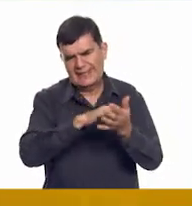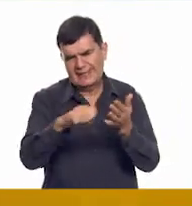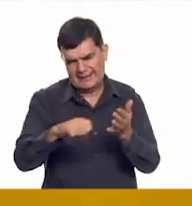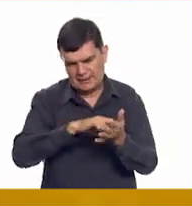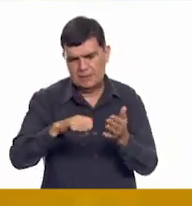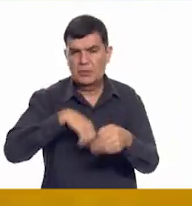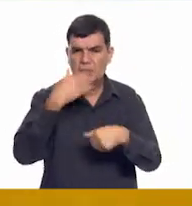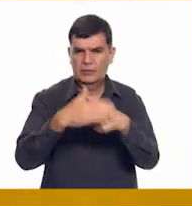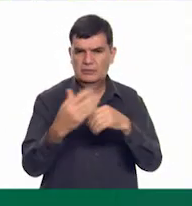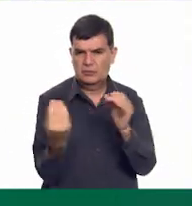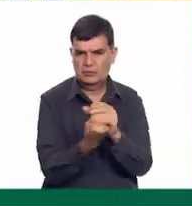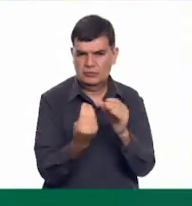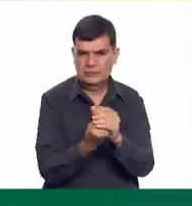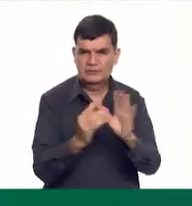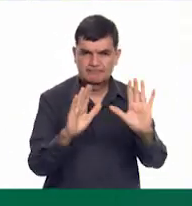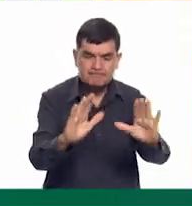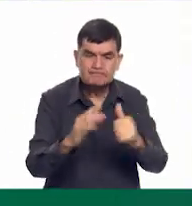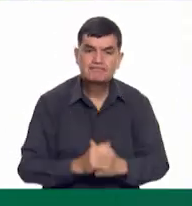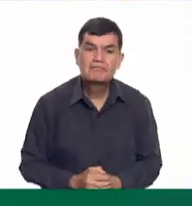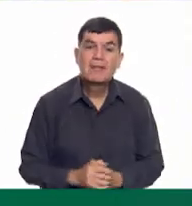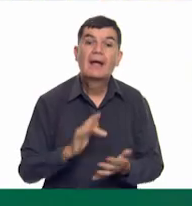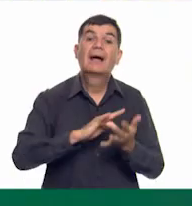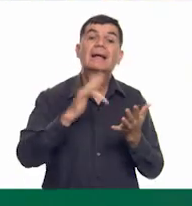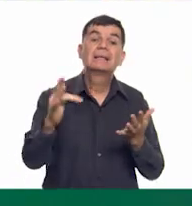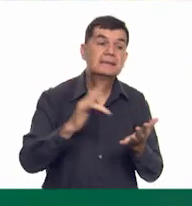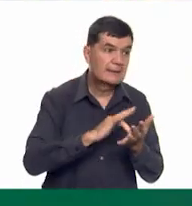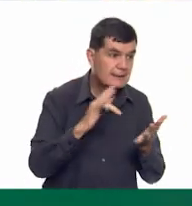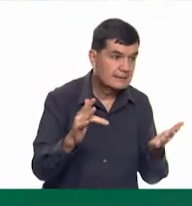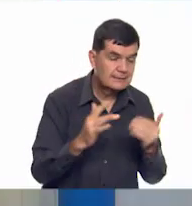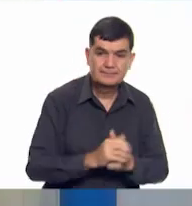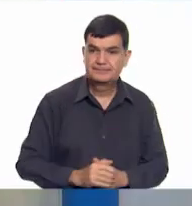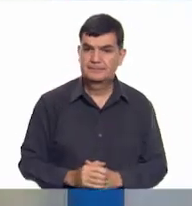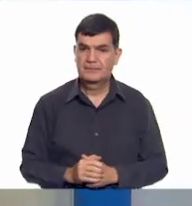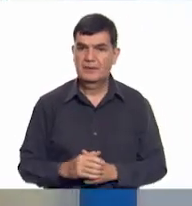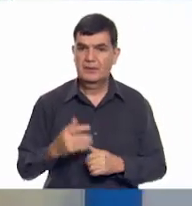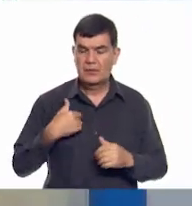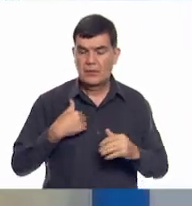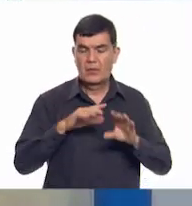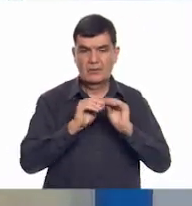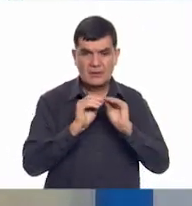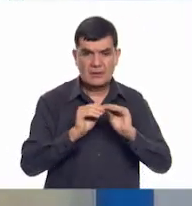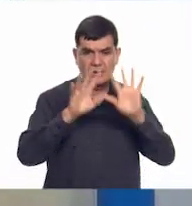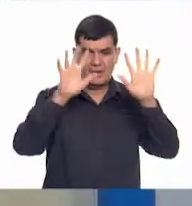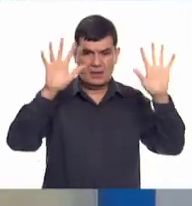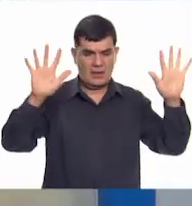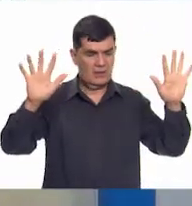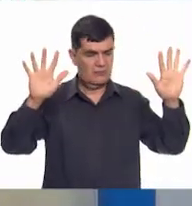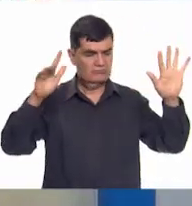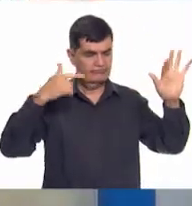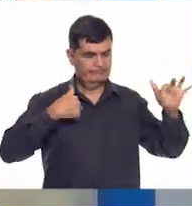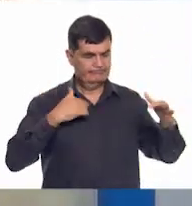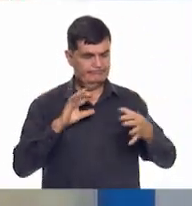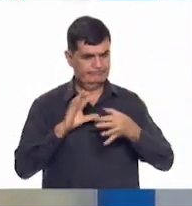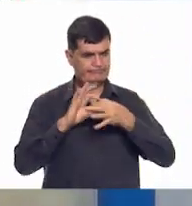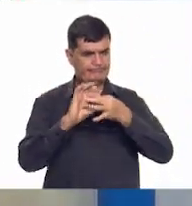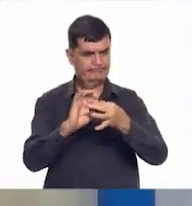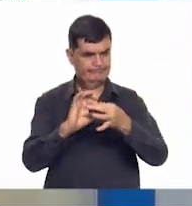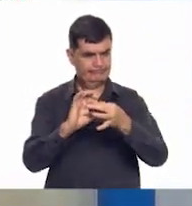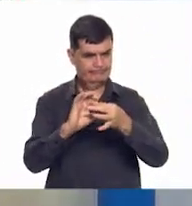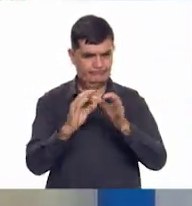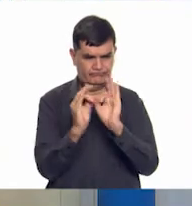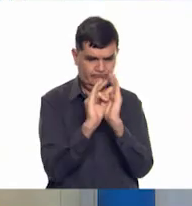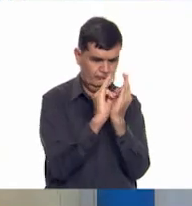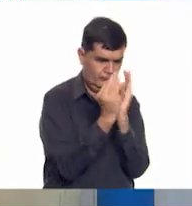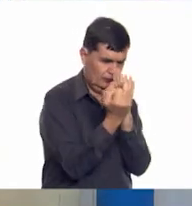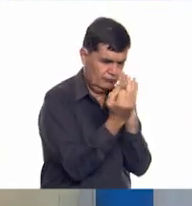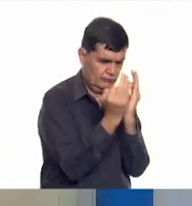en la clase que sigue. Muy bien. Pues muchísimas gracias. Entonces, dejemos claros nuestros vínculos cercanos